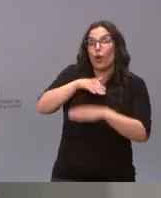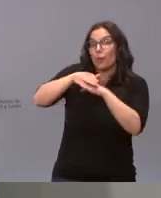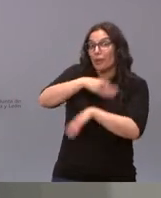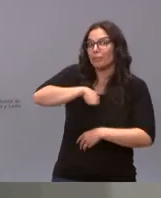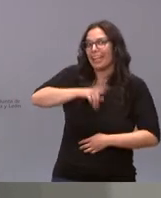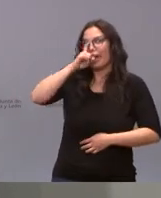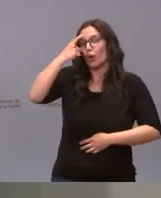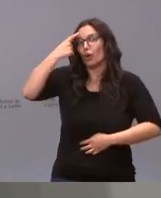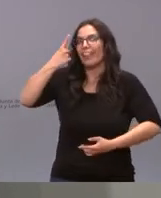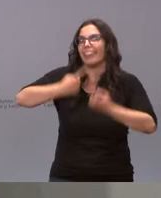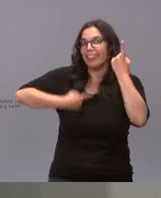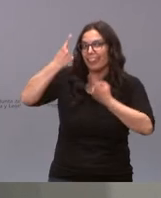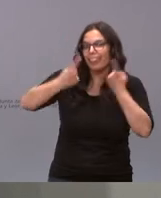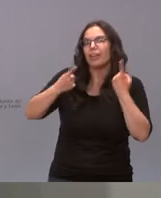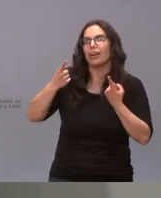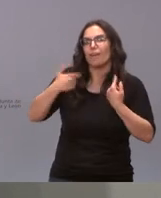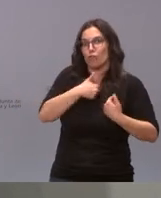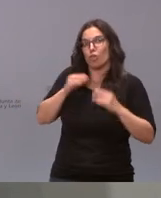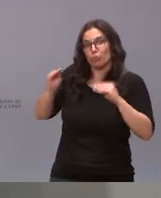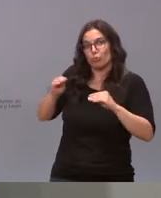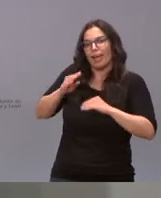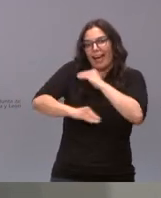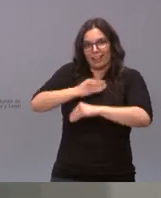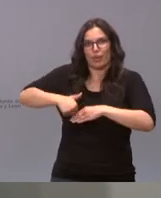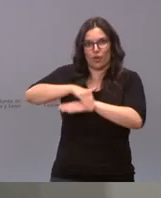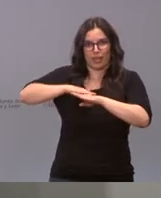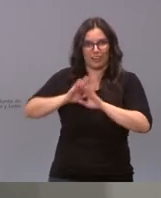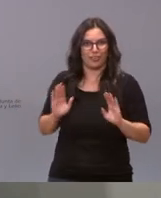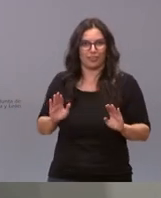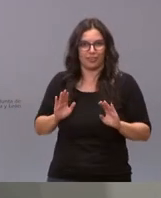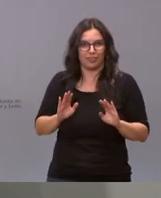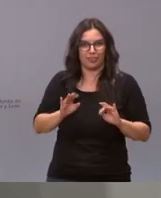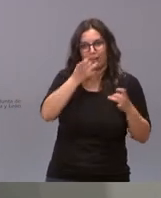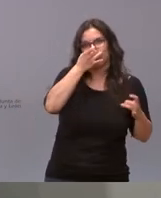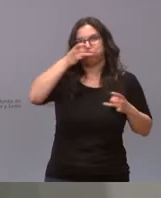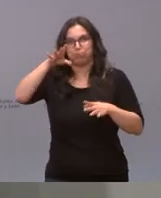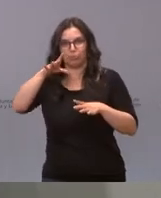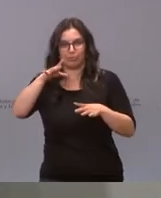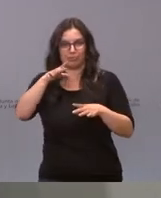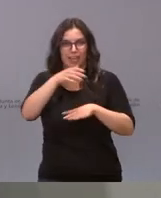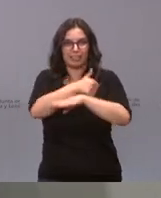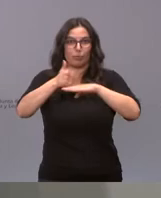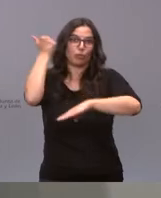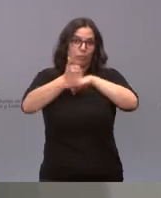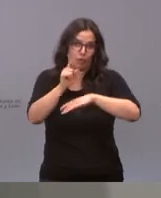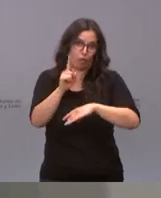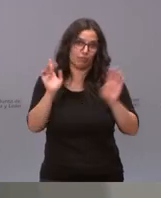el gobierno que su función es gobernar y no subcontratárselo esta vez al Supremo